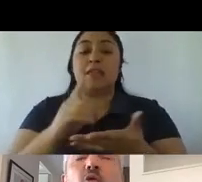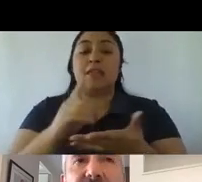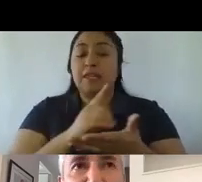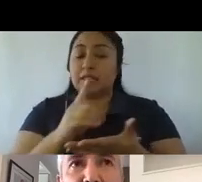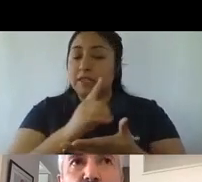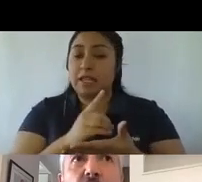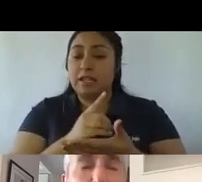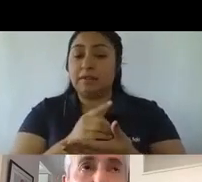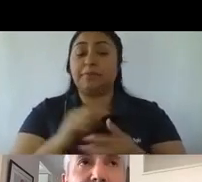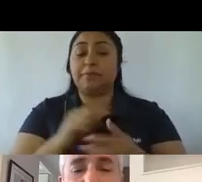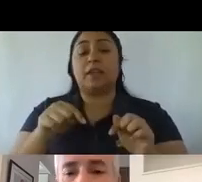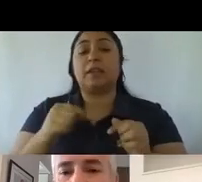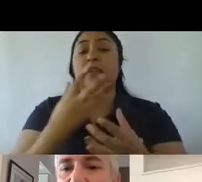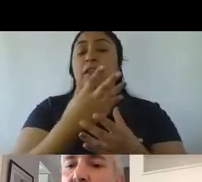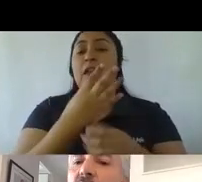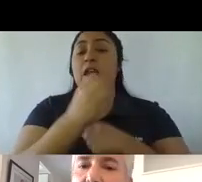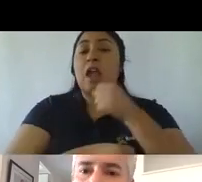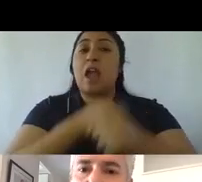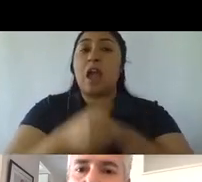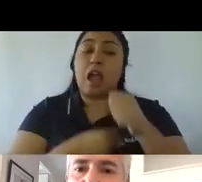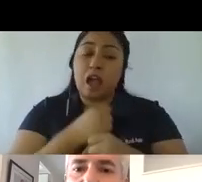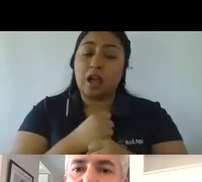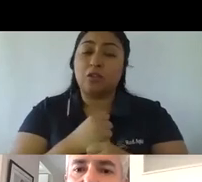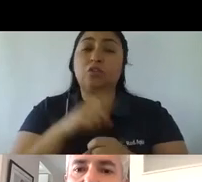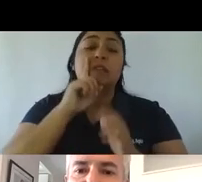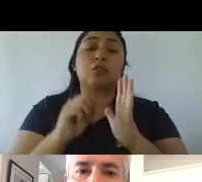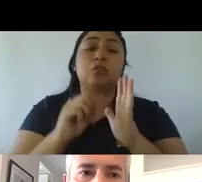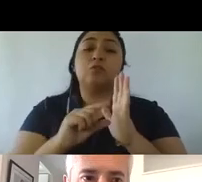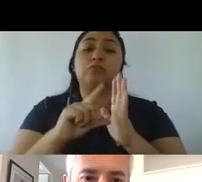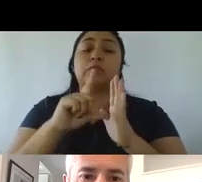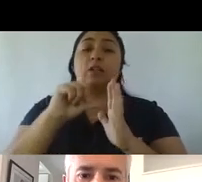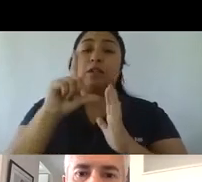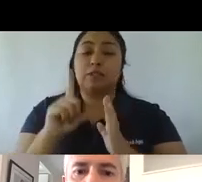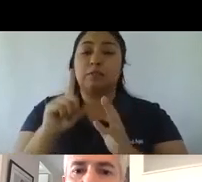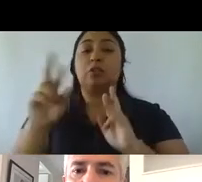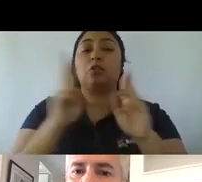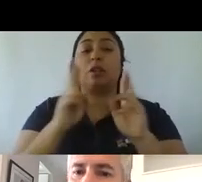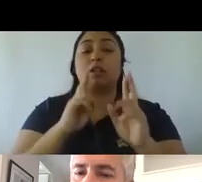un crecimiento aún en este contexto respecto del año pasado.